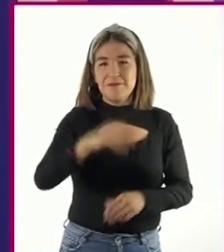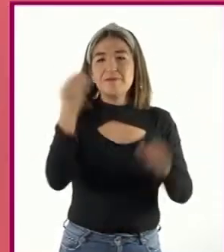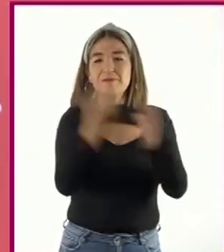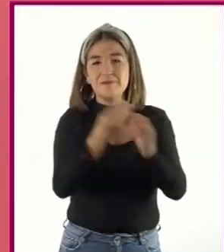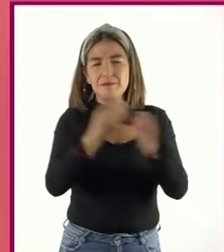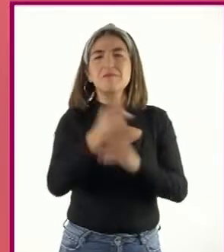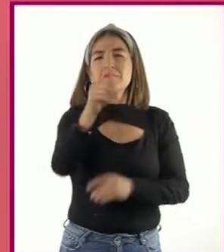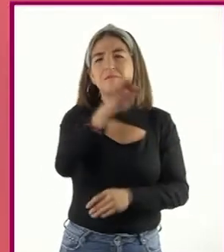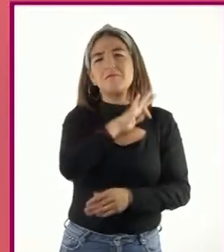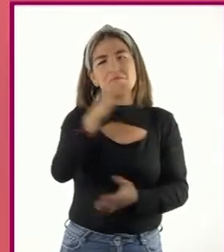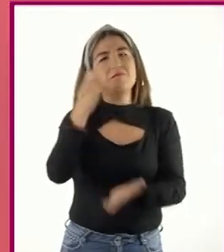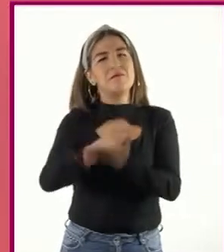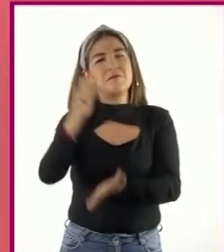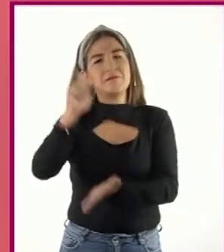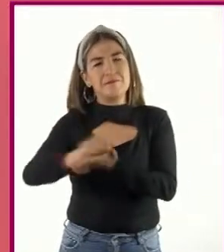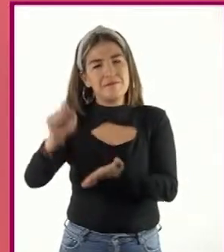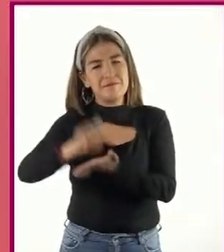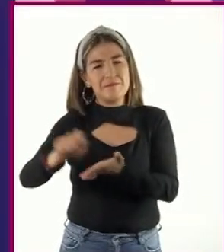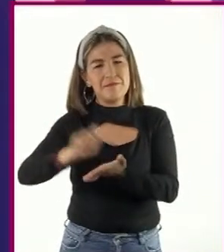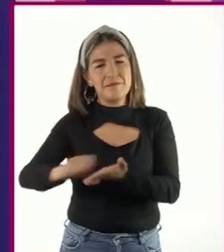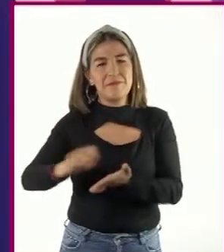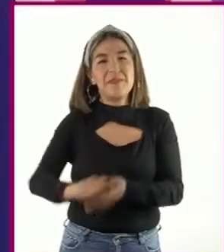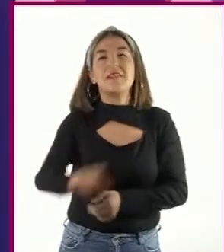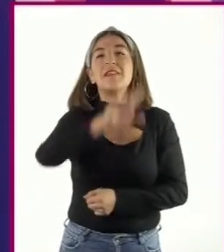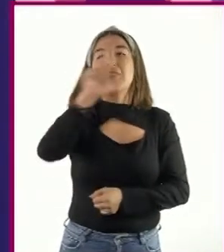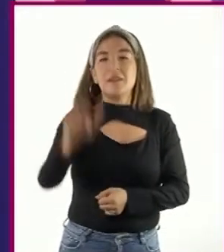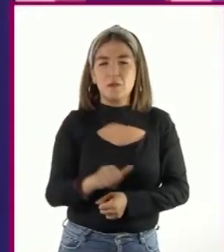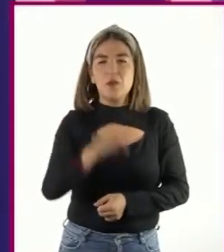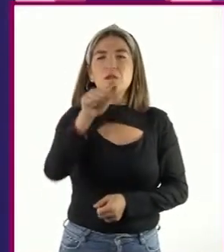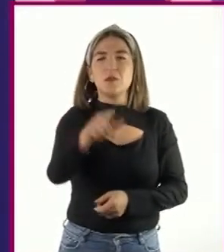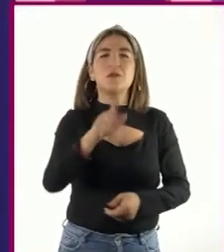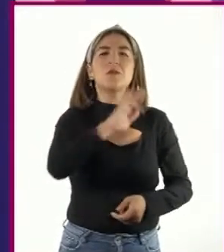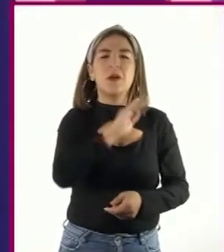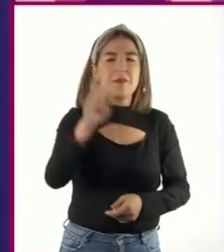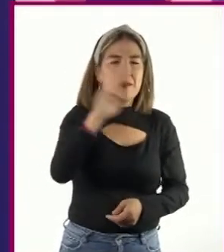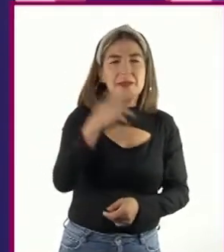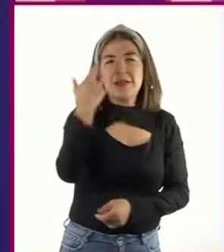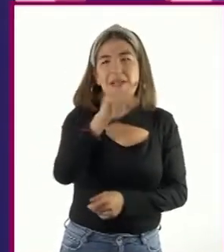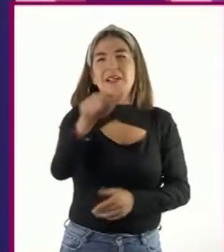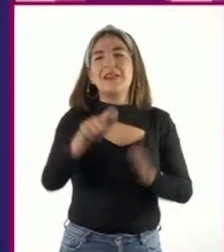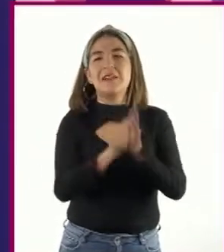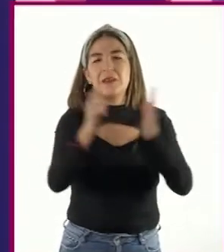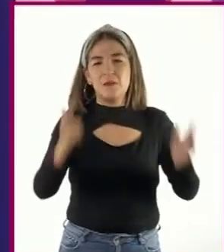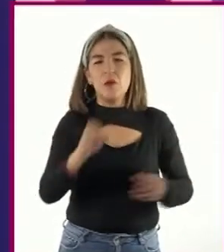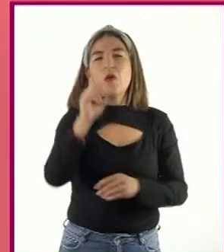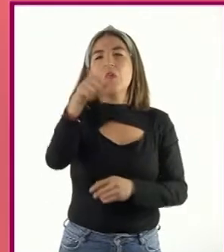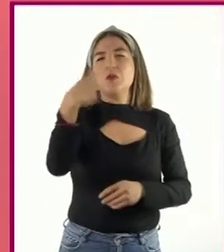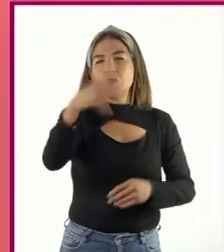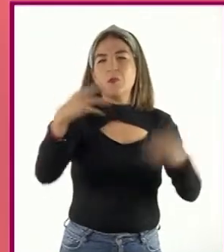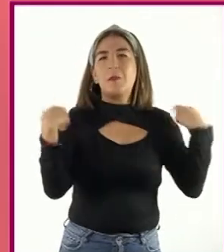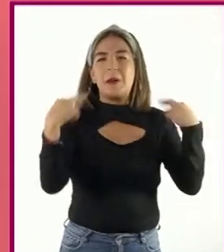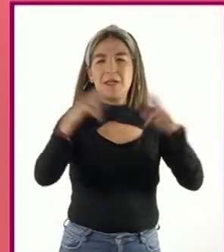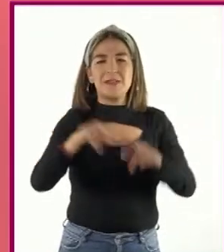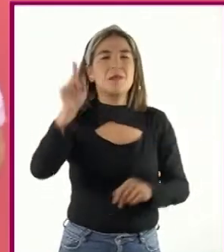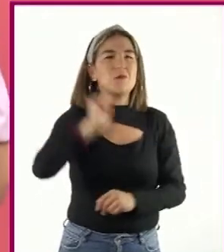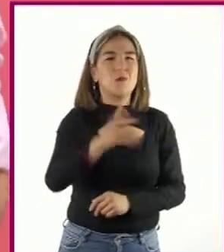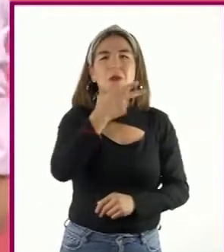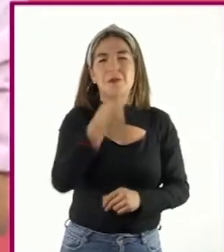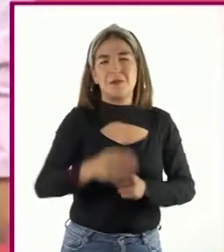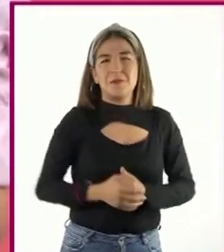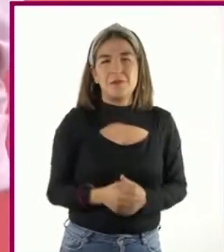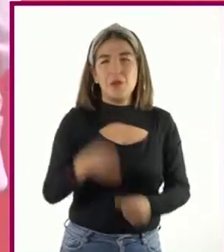pueden escribirlo en su cuaderno y más tarde consultarlo en su libro de texto o con su profesora o su profesor.